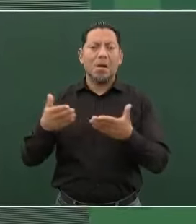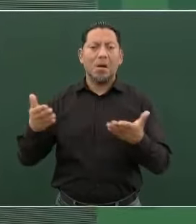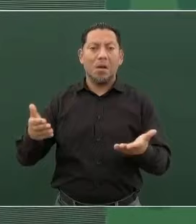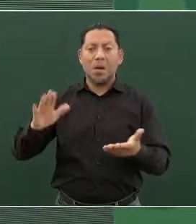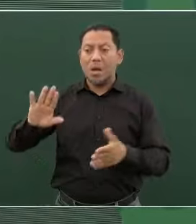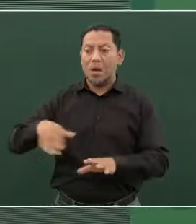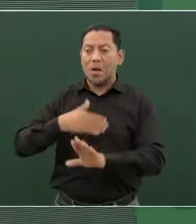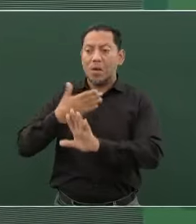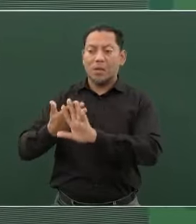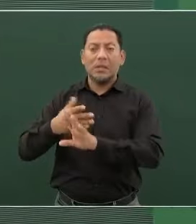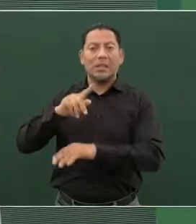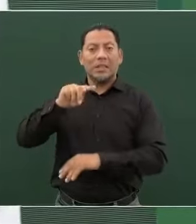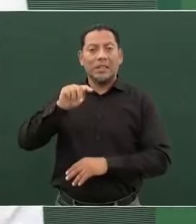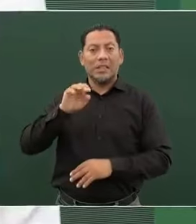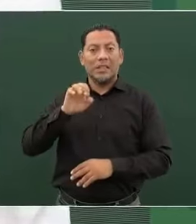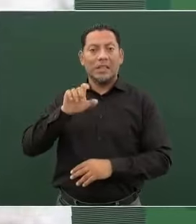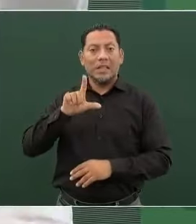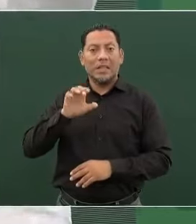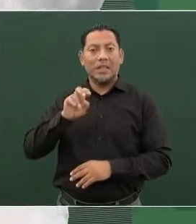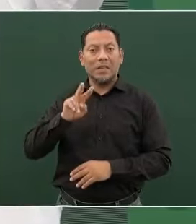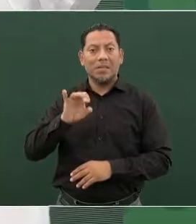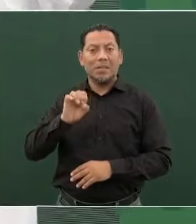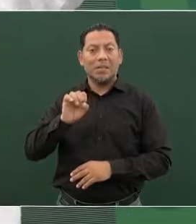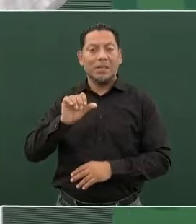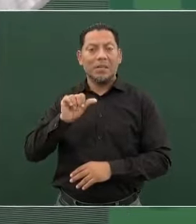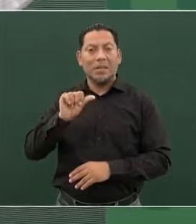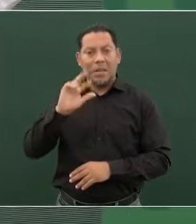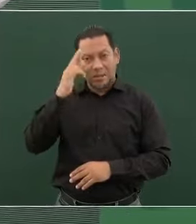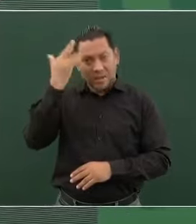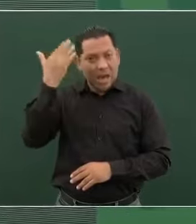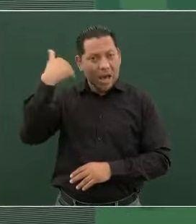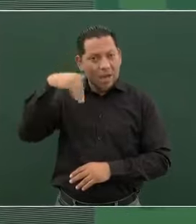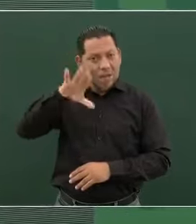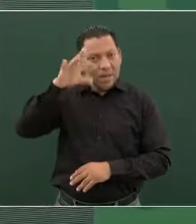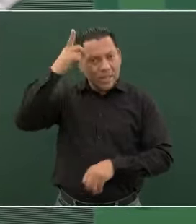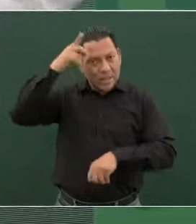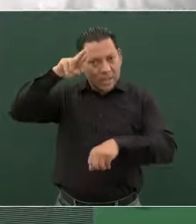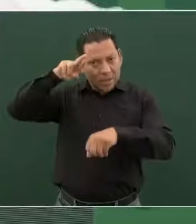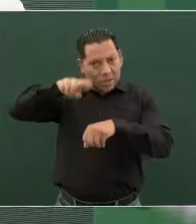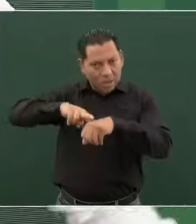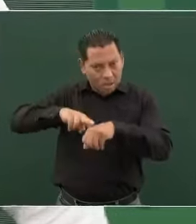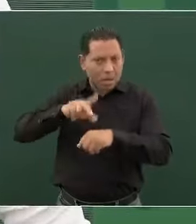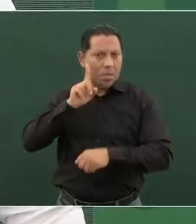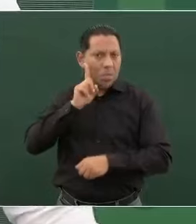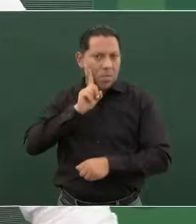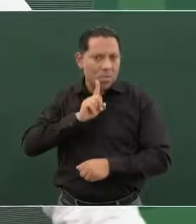Televisa de quien fue la directora,